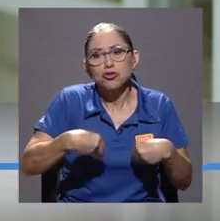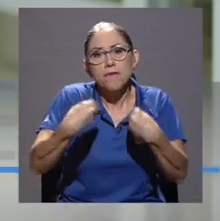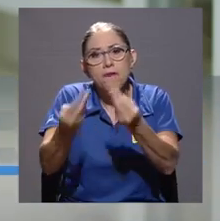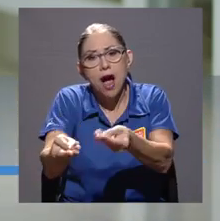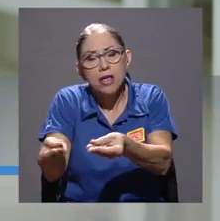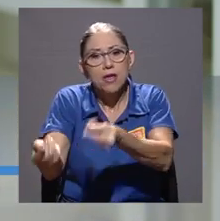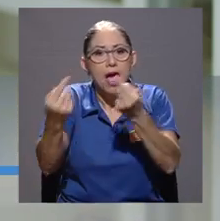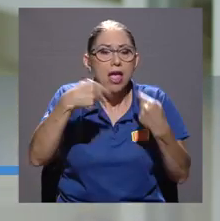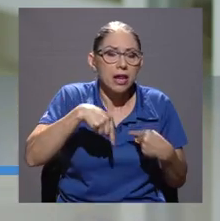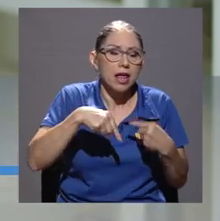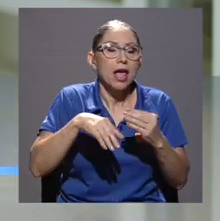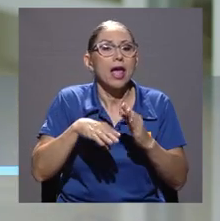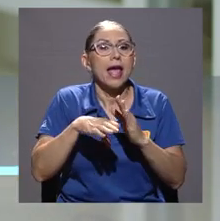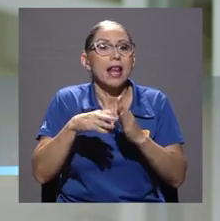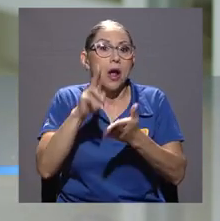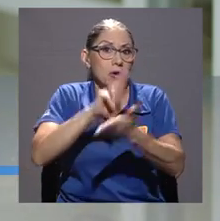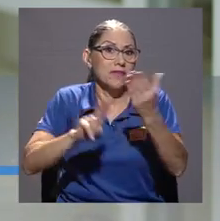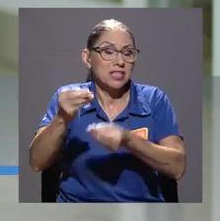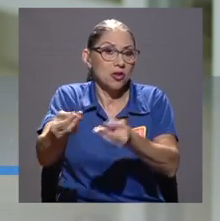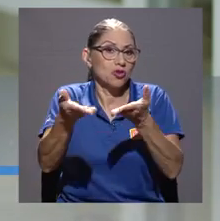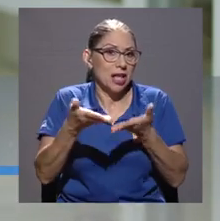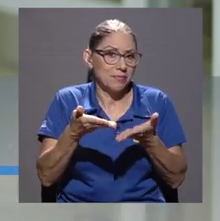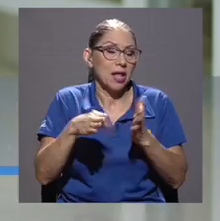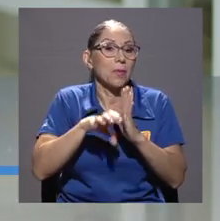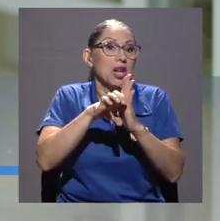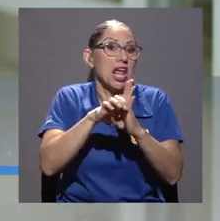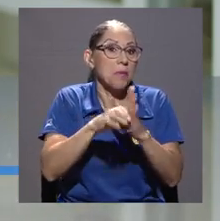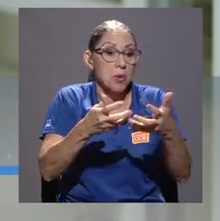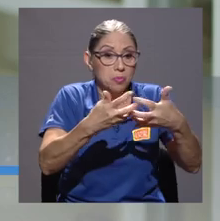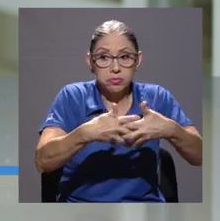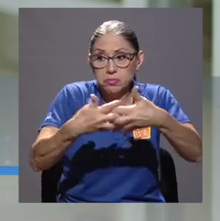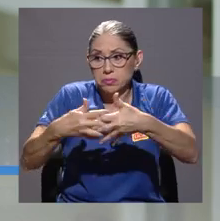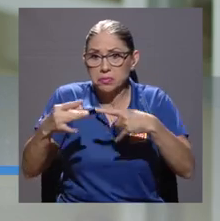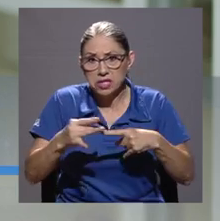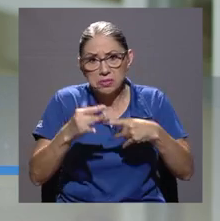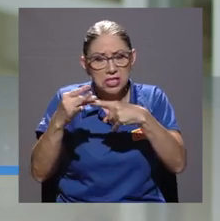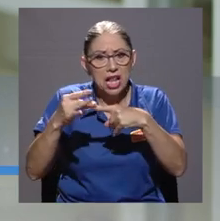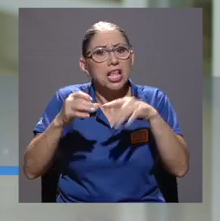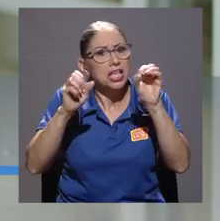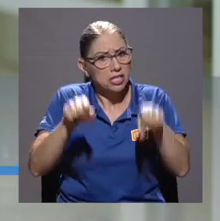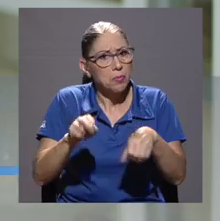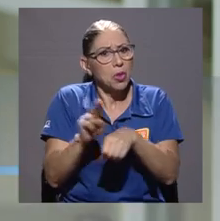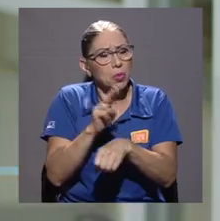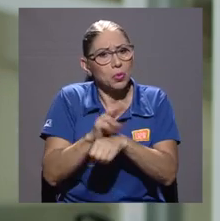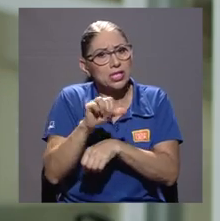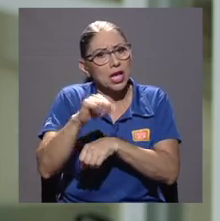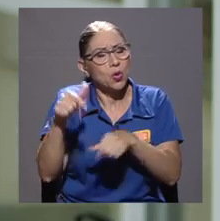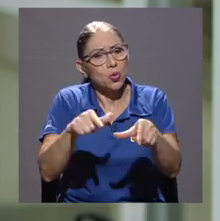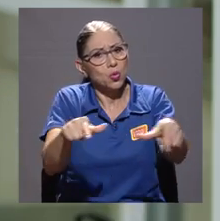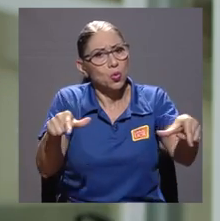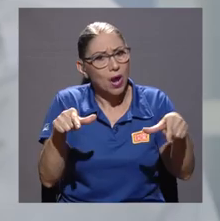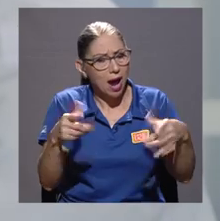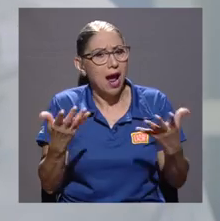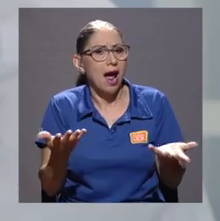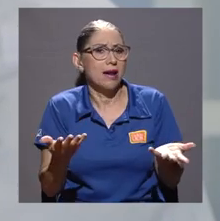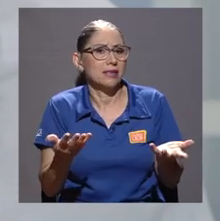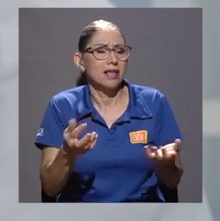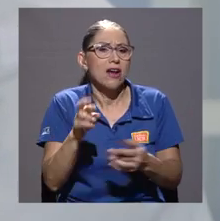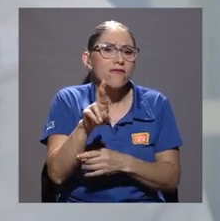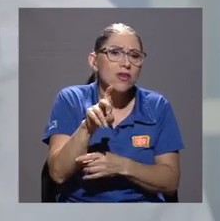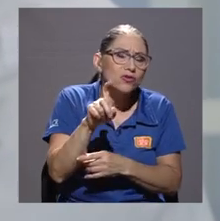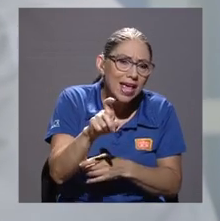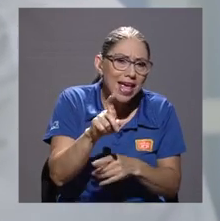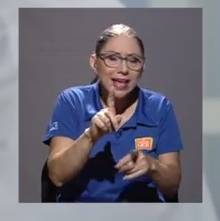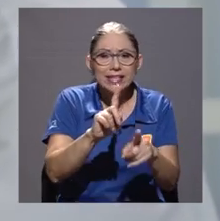infrarrojos o equipos de fluorescencia de rayos X o equipos que pueden medir la estructura mecánica de alguna